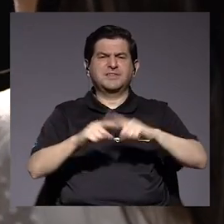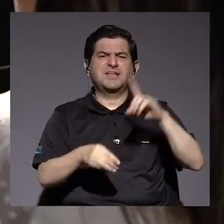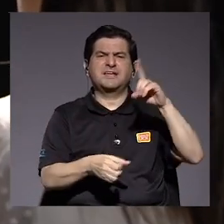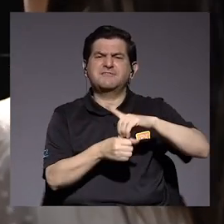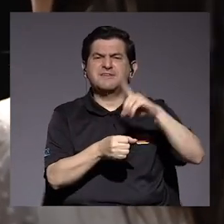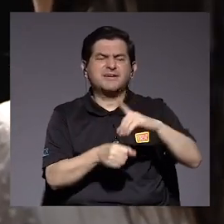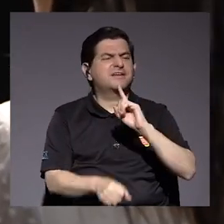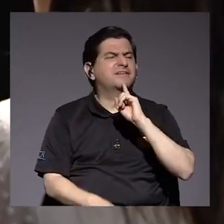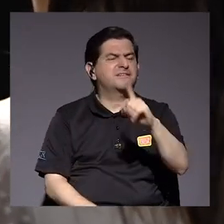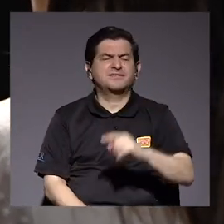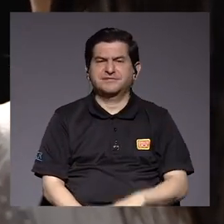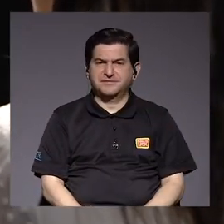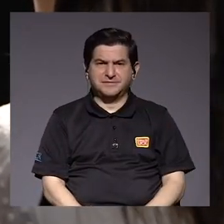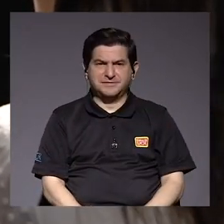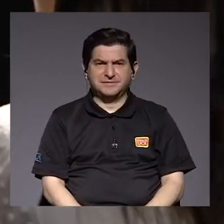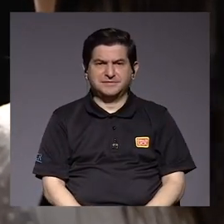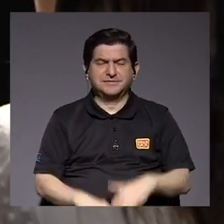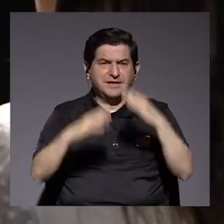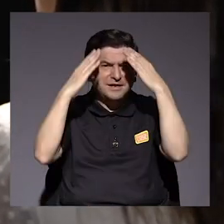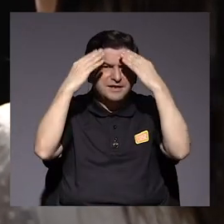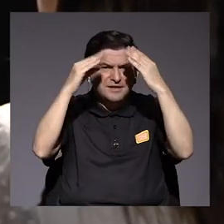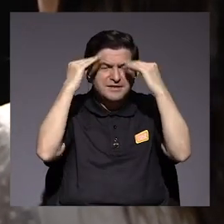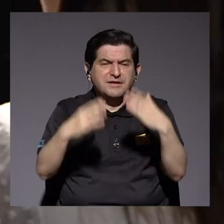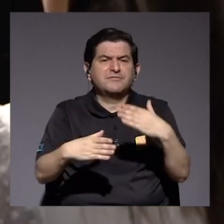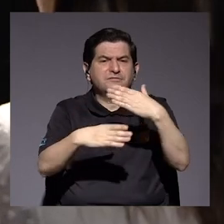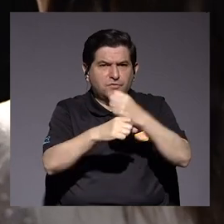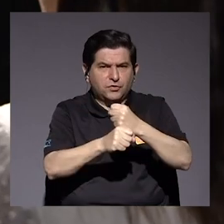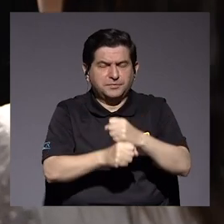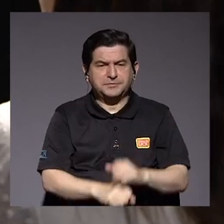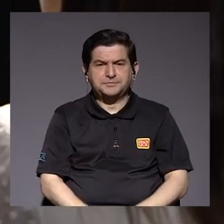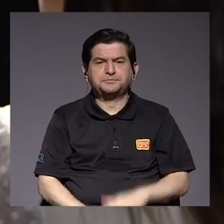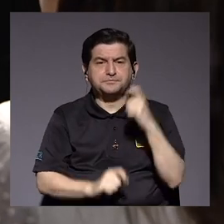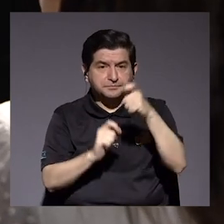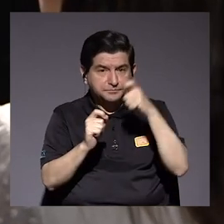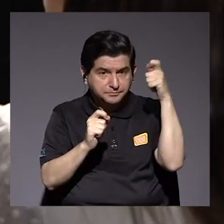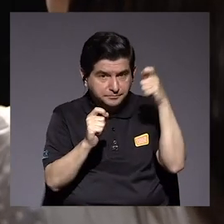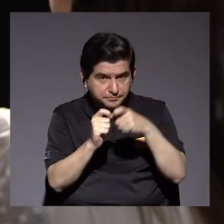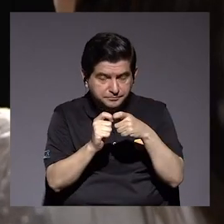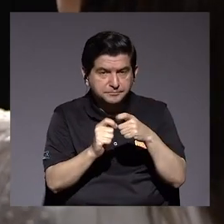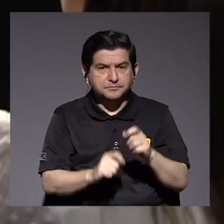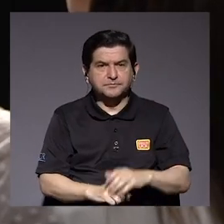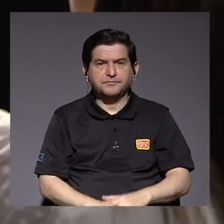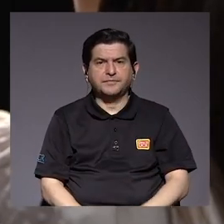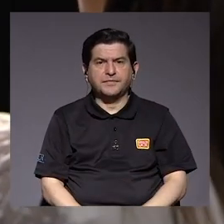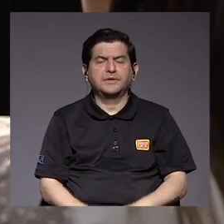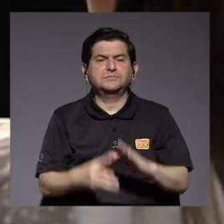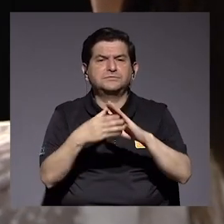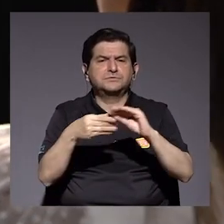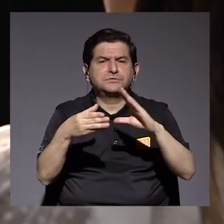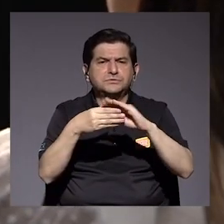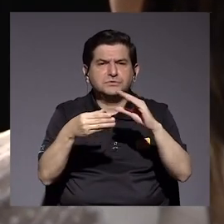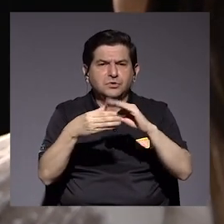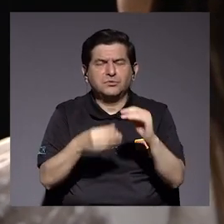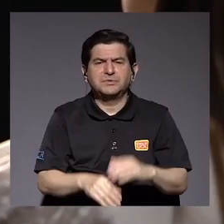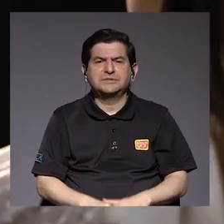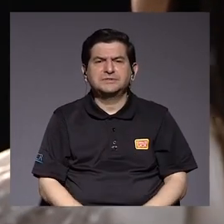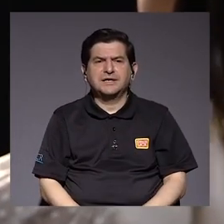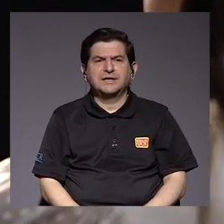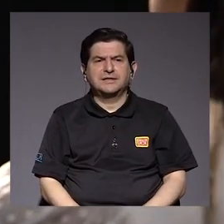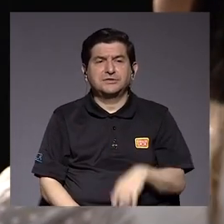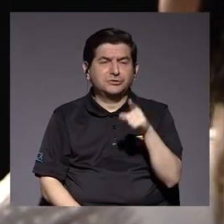diputados hacían señalamientos sobre el informe que se realizó y específicamente hubo comentarios bastante